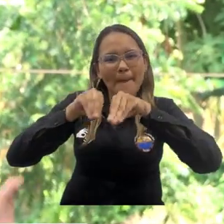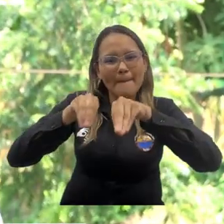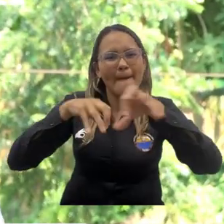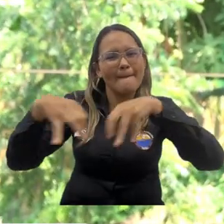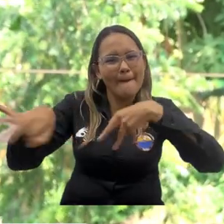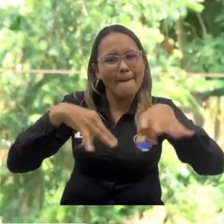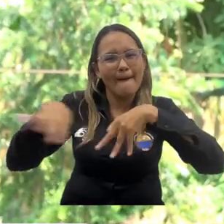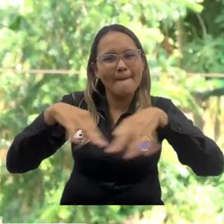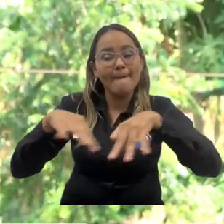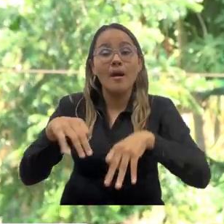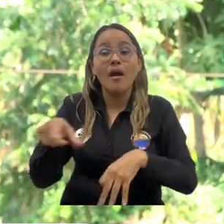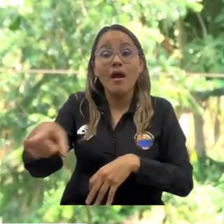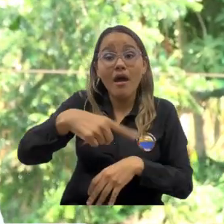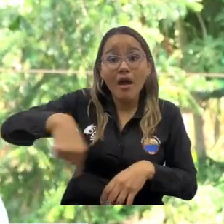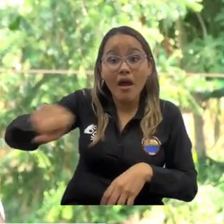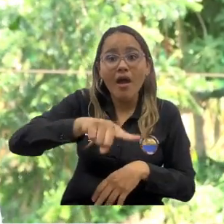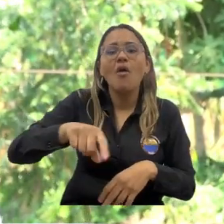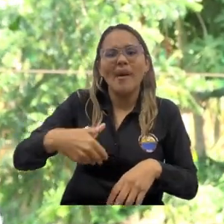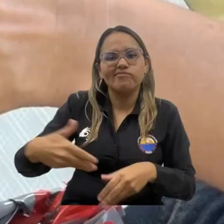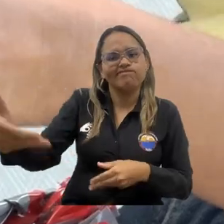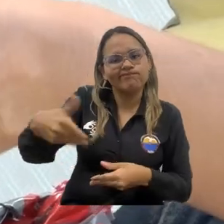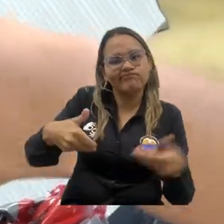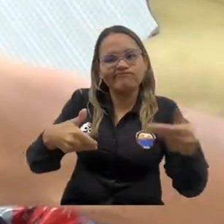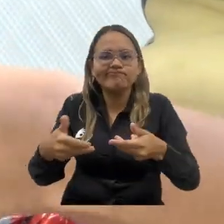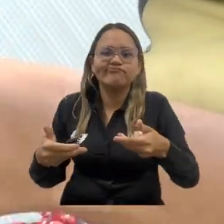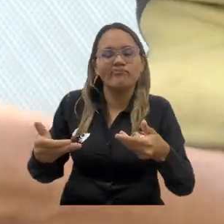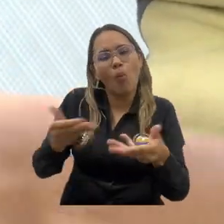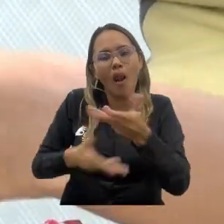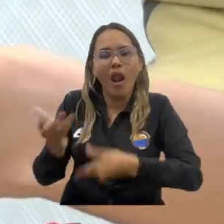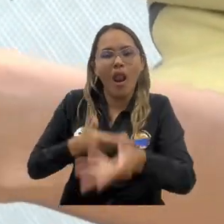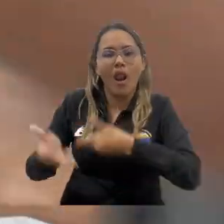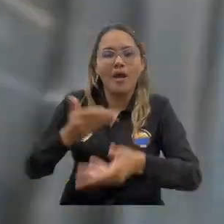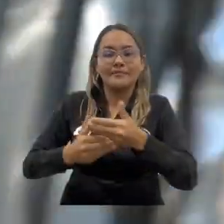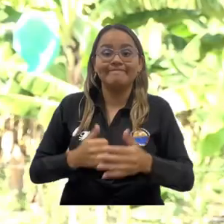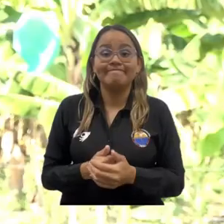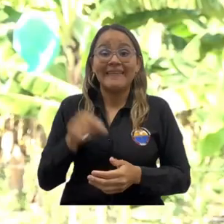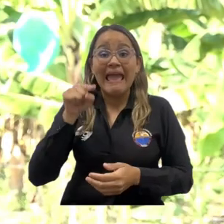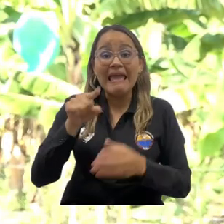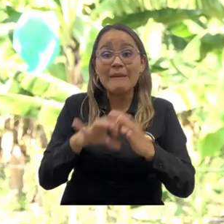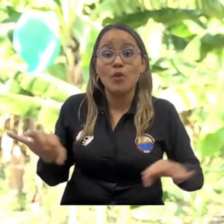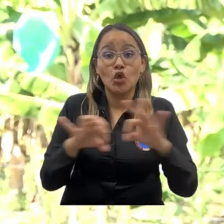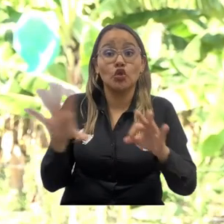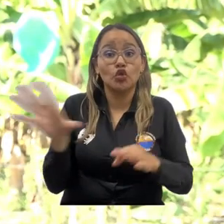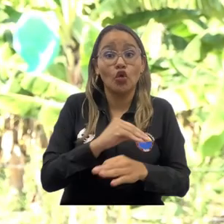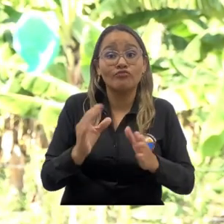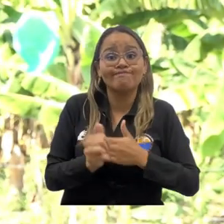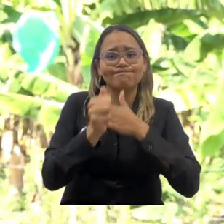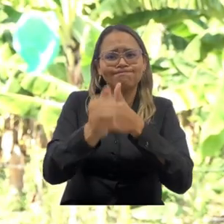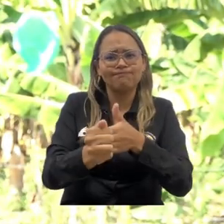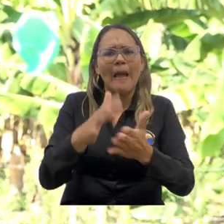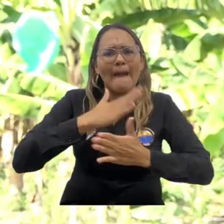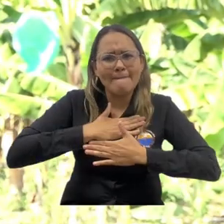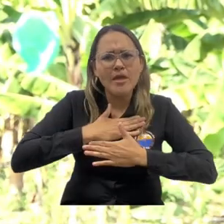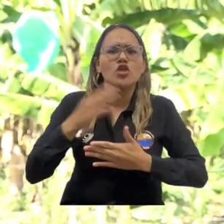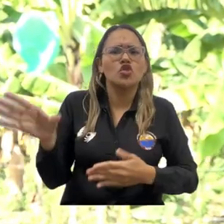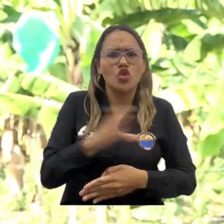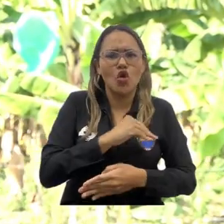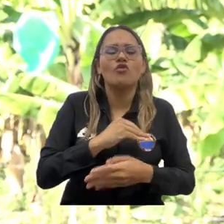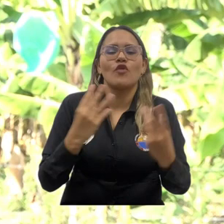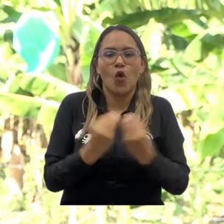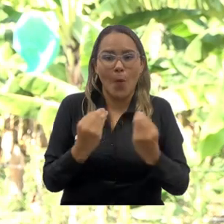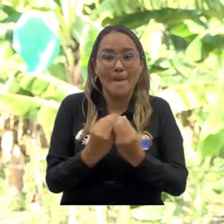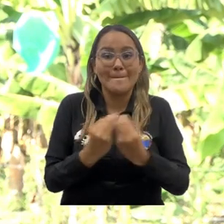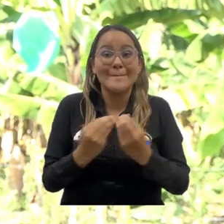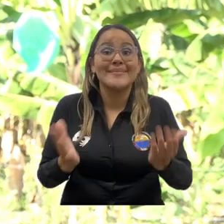impartir una información, pero que es una información que es construida en conjunto. Bueno, eso es importante porque nos orienta a todos,